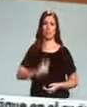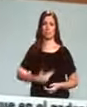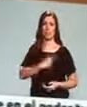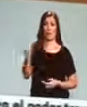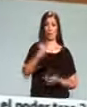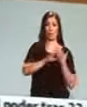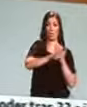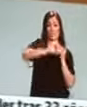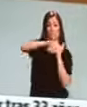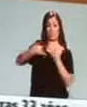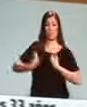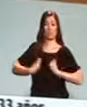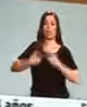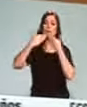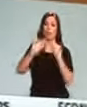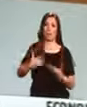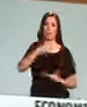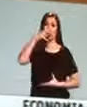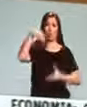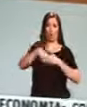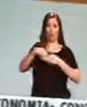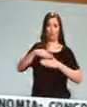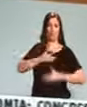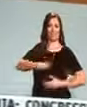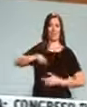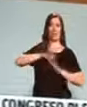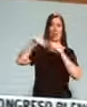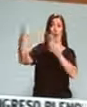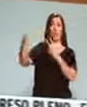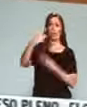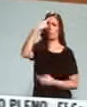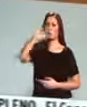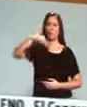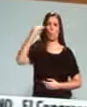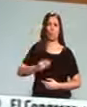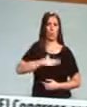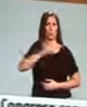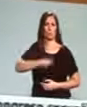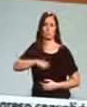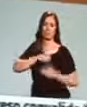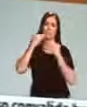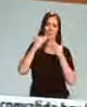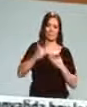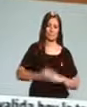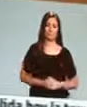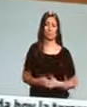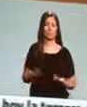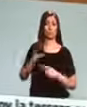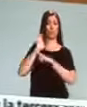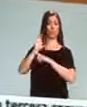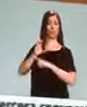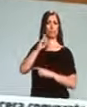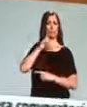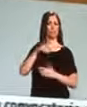que han ofrecido, dentro y fuera de nuestras fronteras, la mejor imagen de España. La imagen de un país